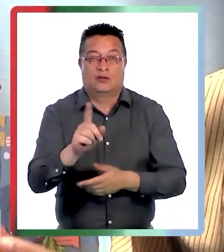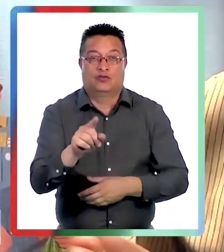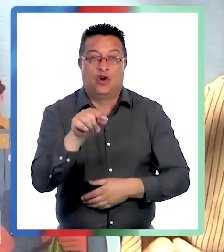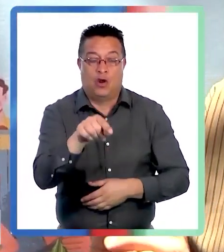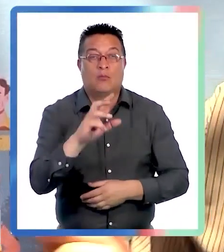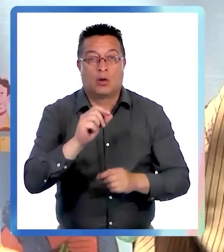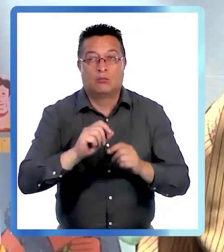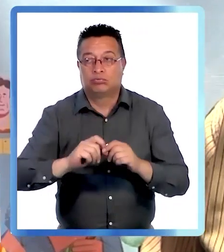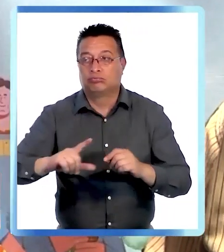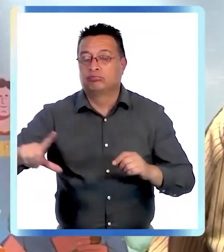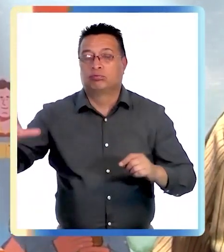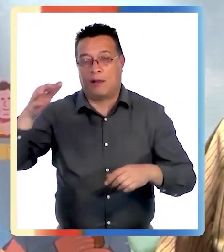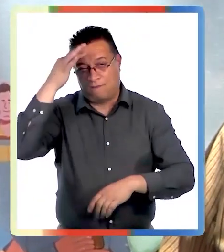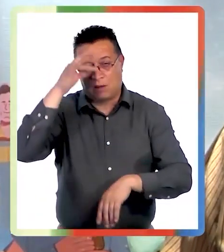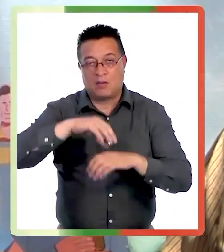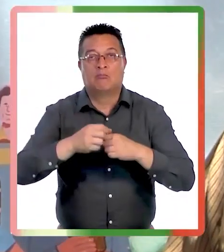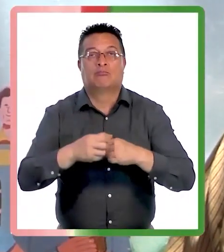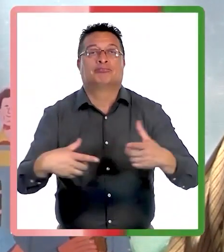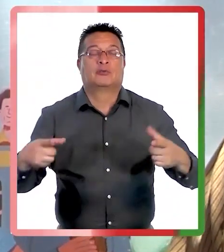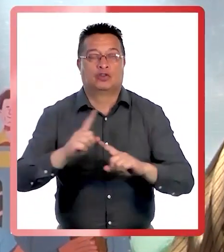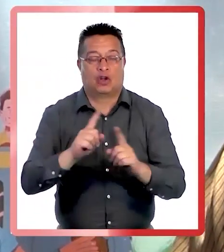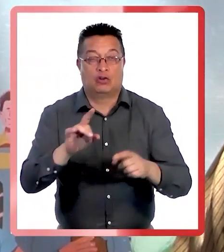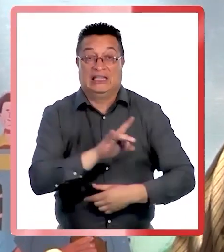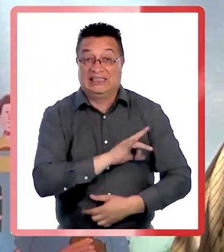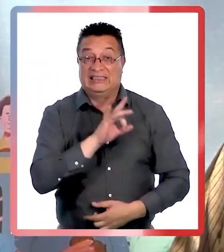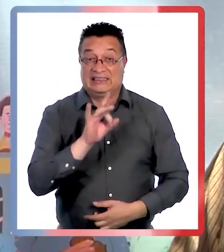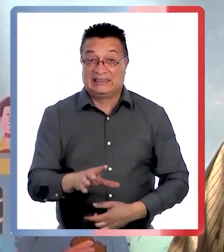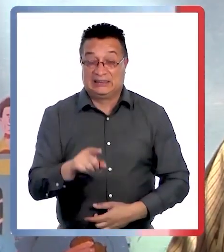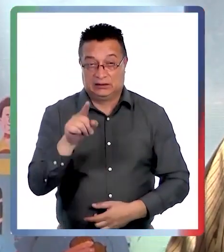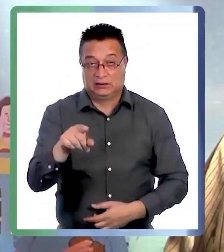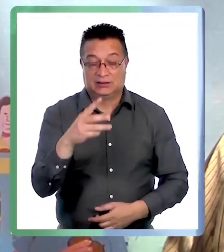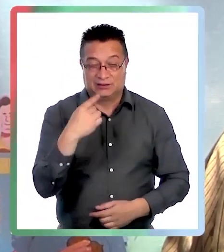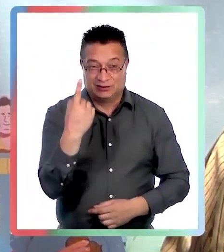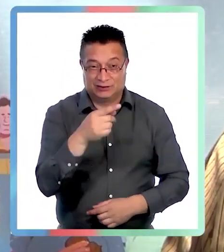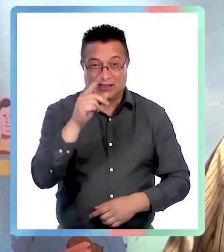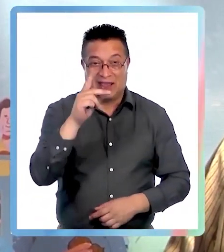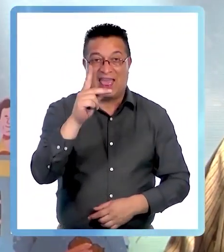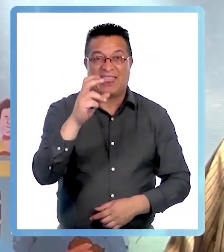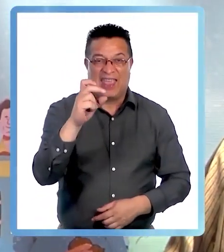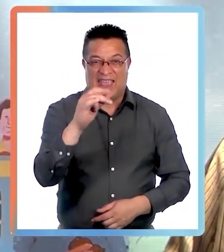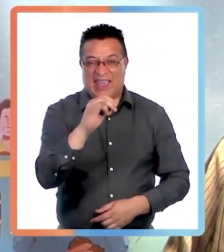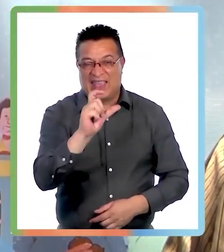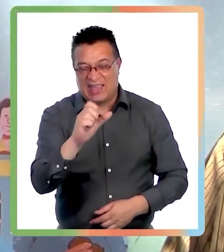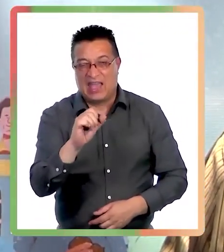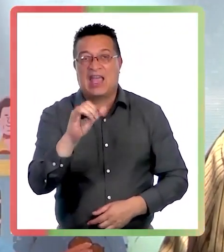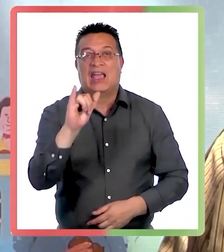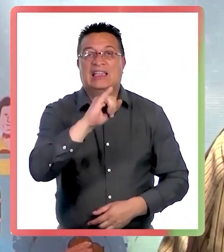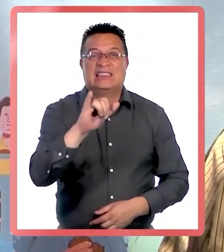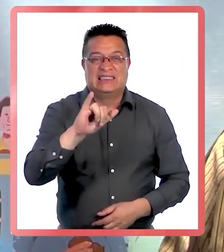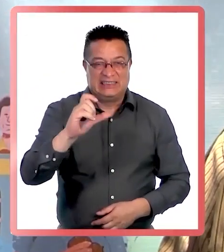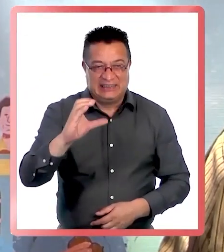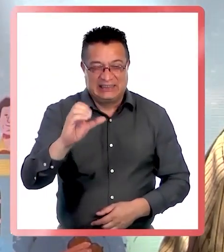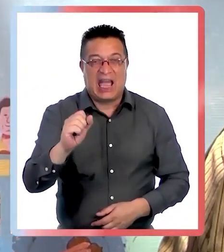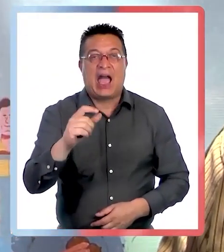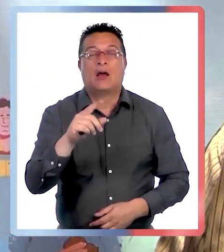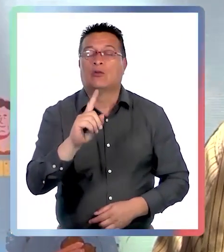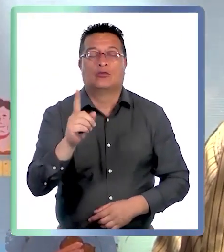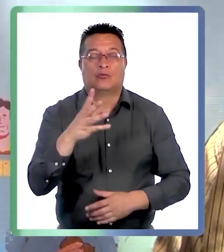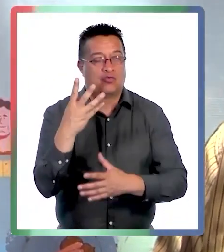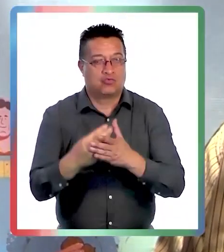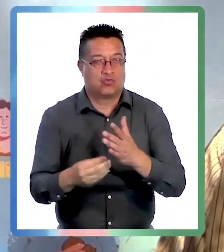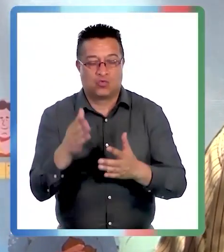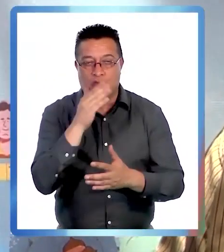para que no se comience un brote de la enfermedad. Recordemos que en Chile las arbovirosis, el dengue, el zika, el chikungunya, la malaria no están presentes,